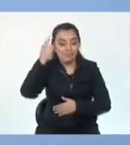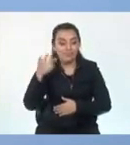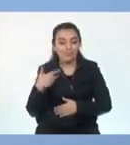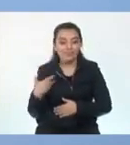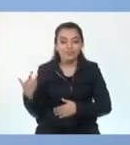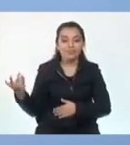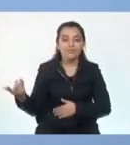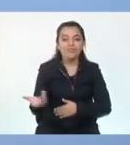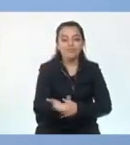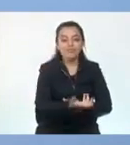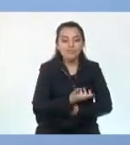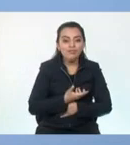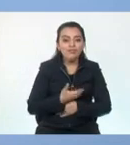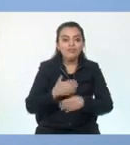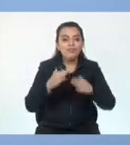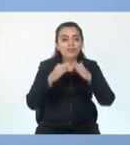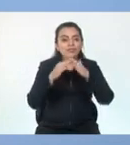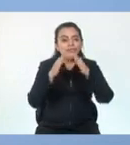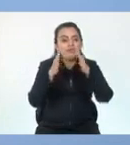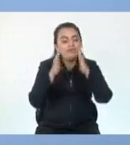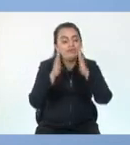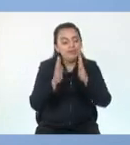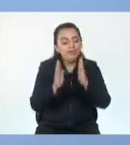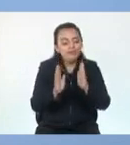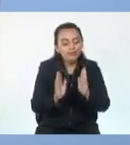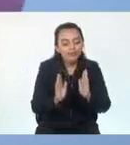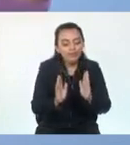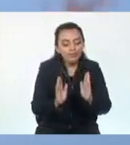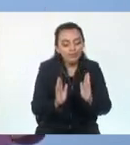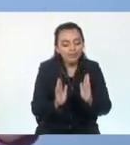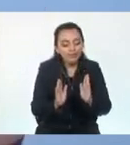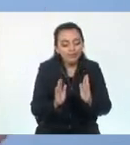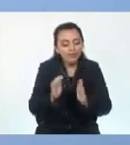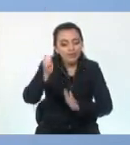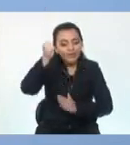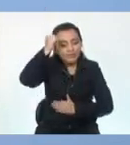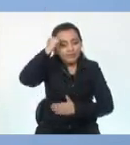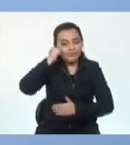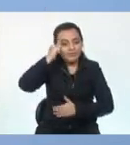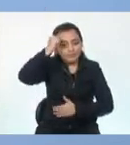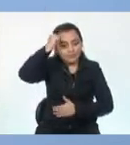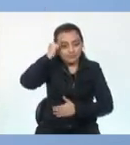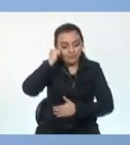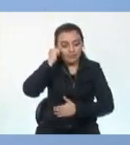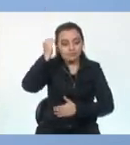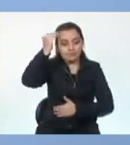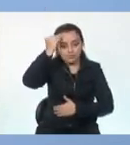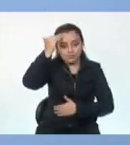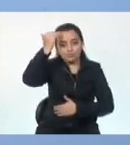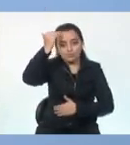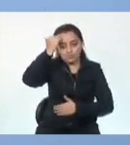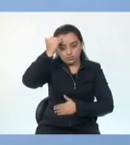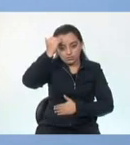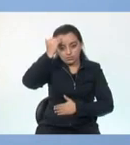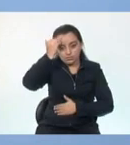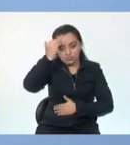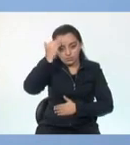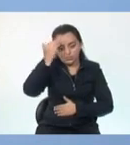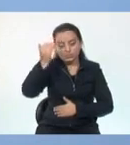que todos y todas en casita debemos de aprender y de saber a ubicarnos